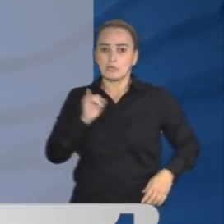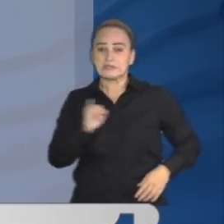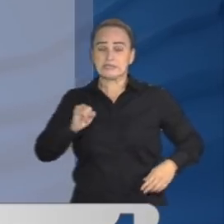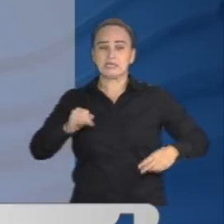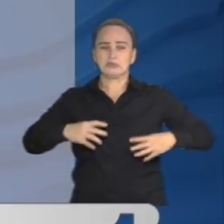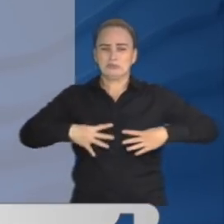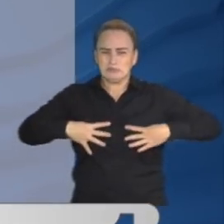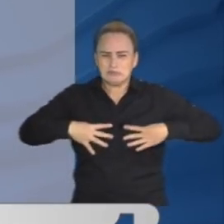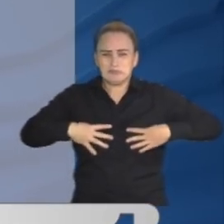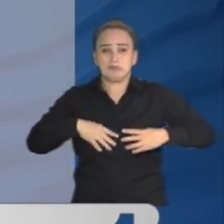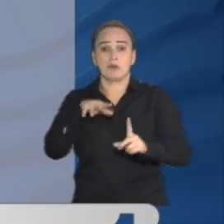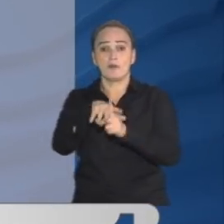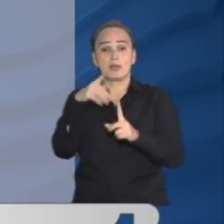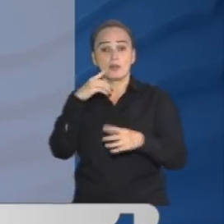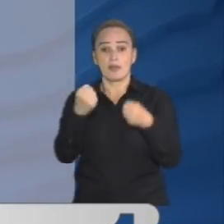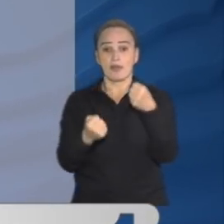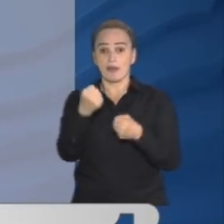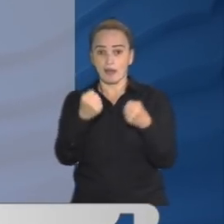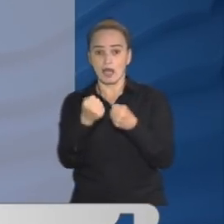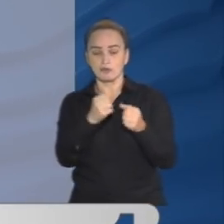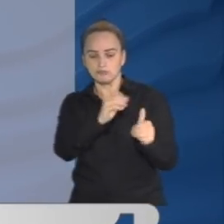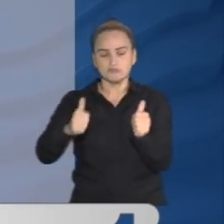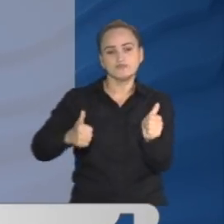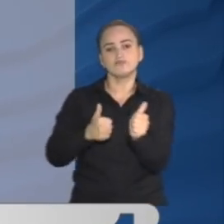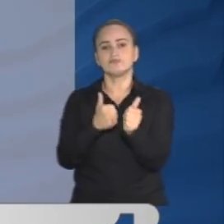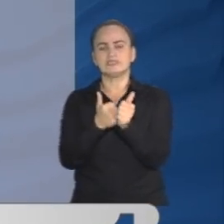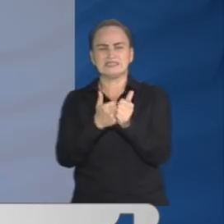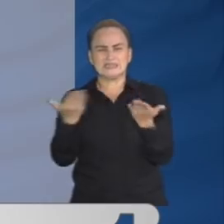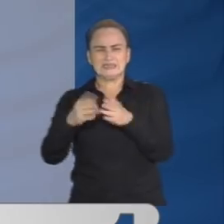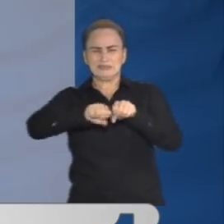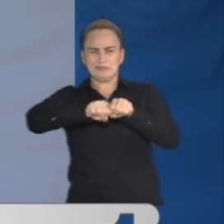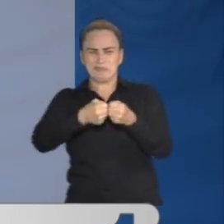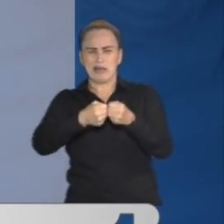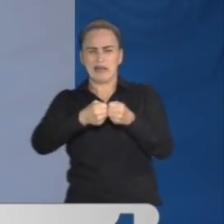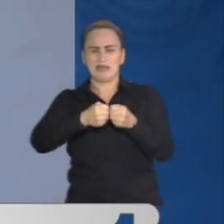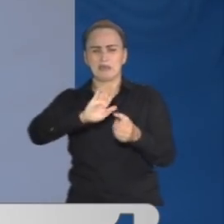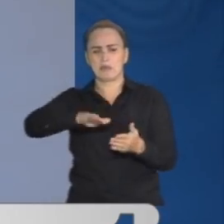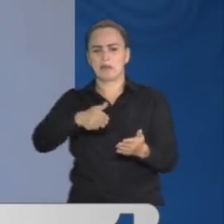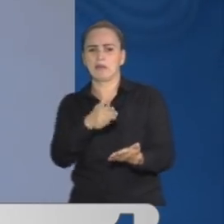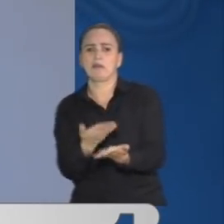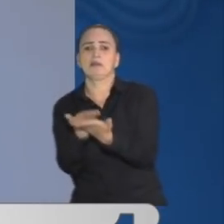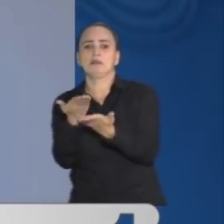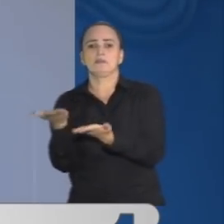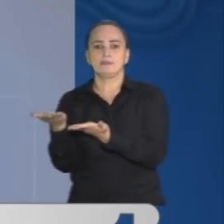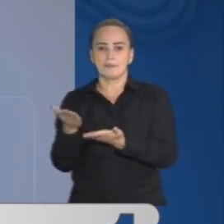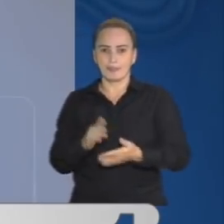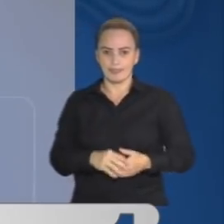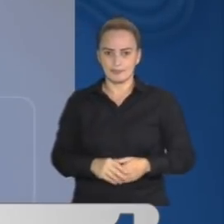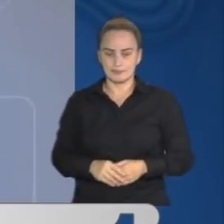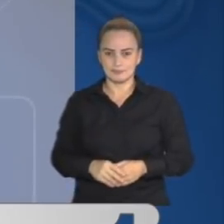costillas. El vehículo que lo escoltaba quedó completamente volcado sobre la villa.